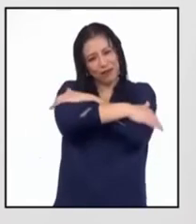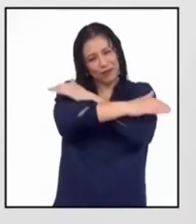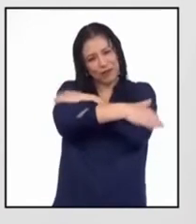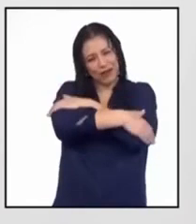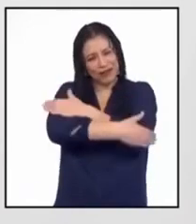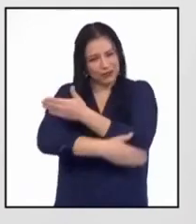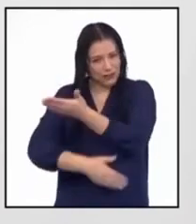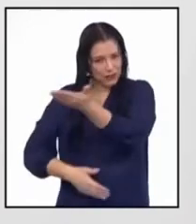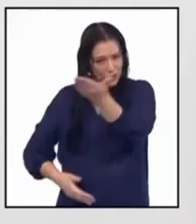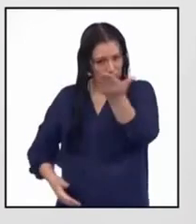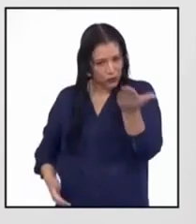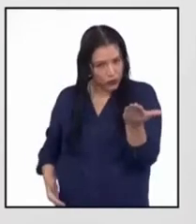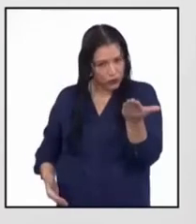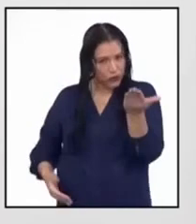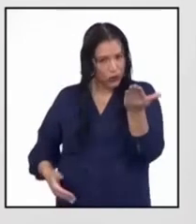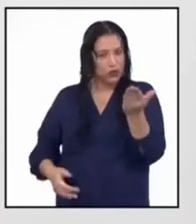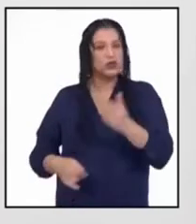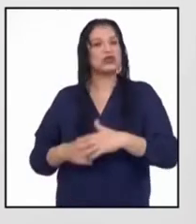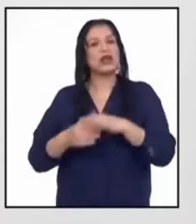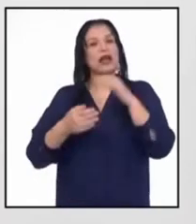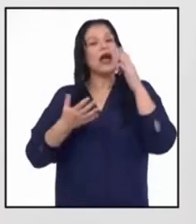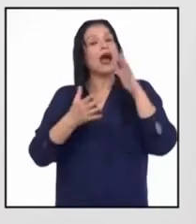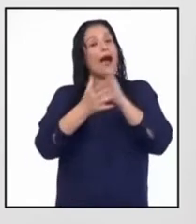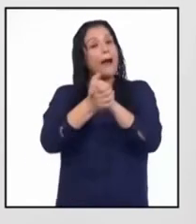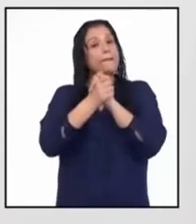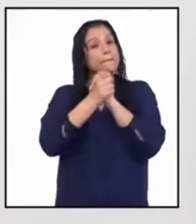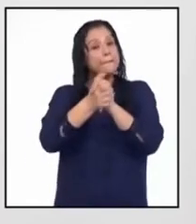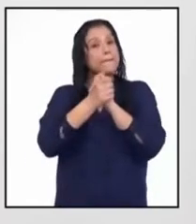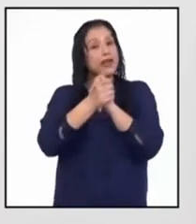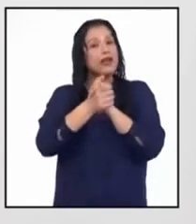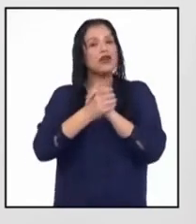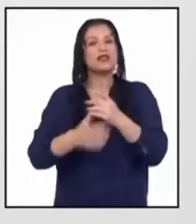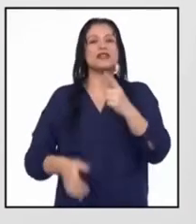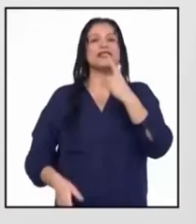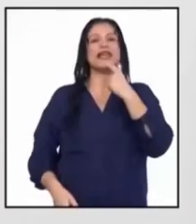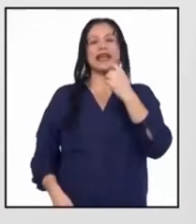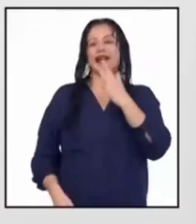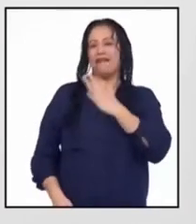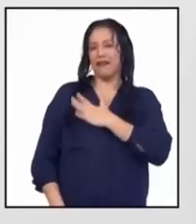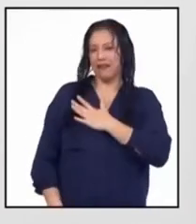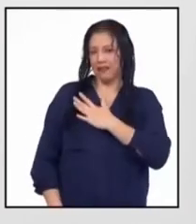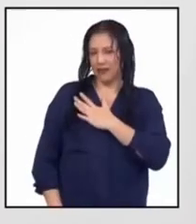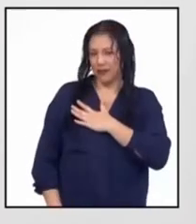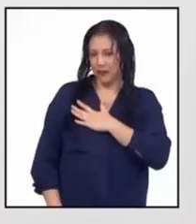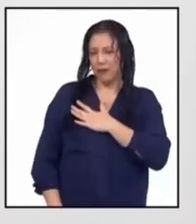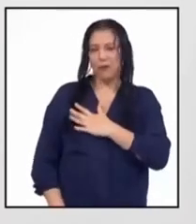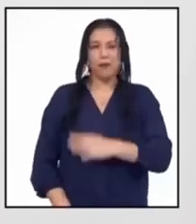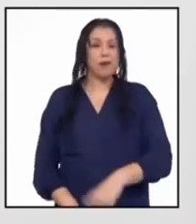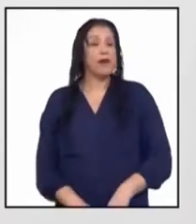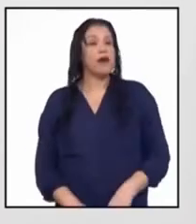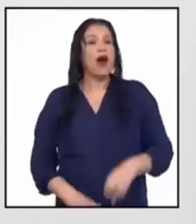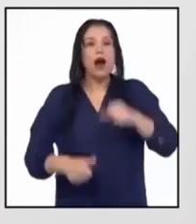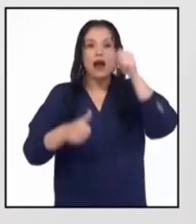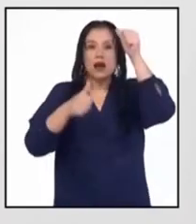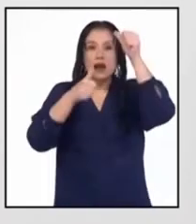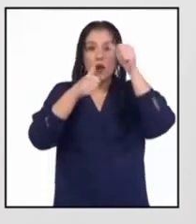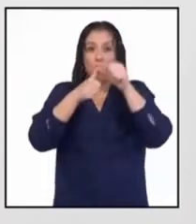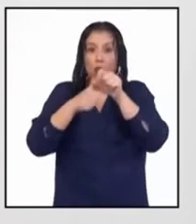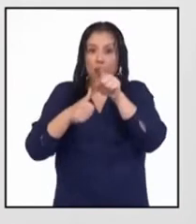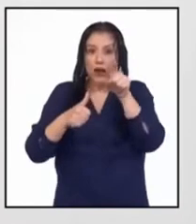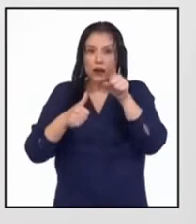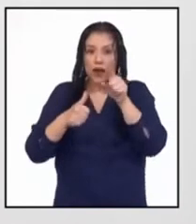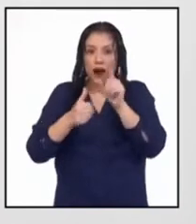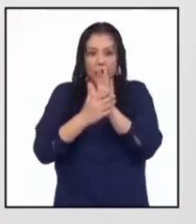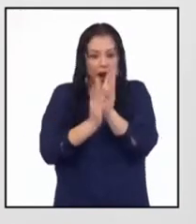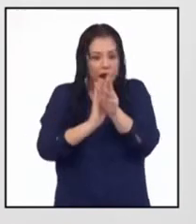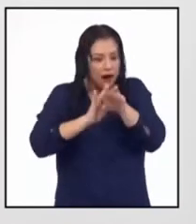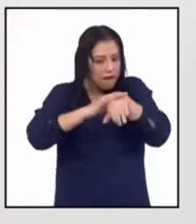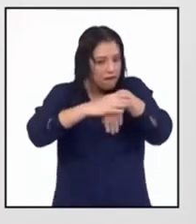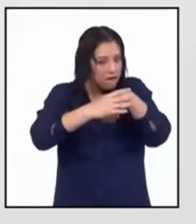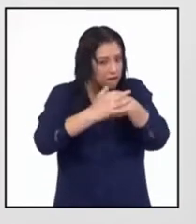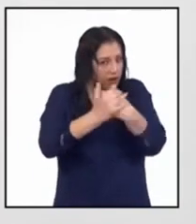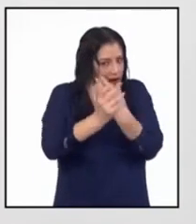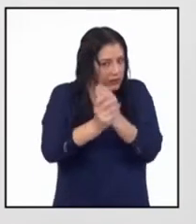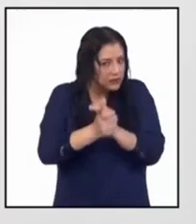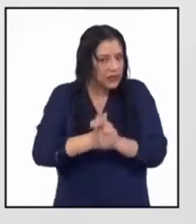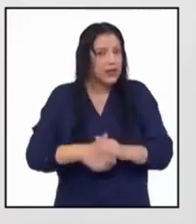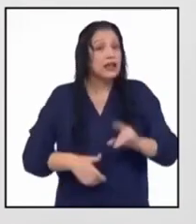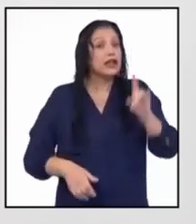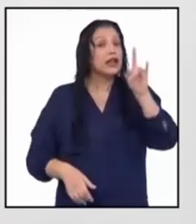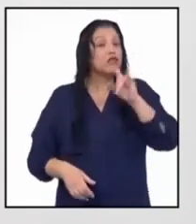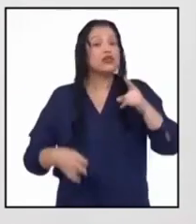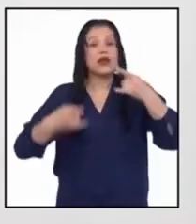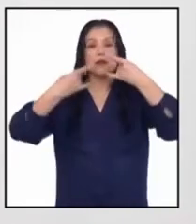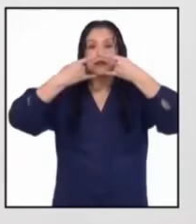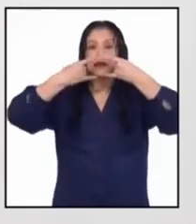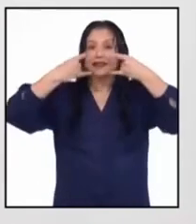a todas y a todos nuestros amigos de quinto de secundaria. Recuerden, lavarse las manos y usar